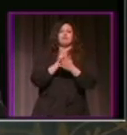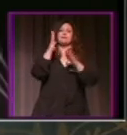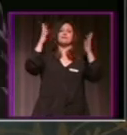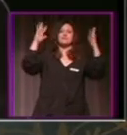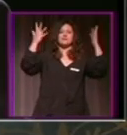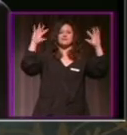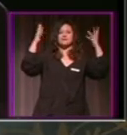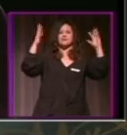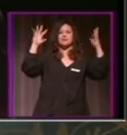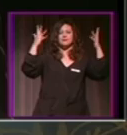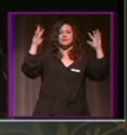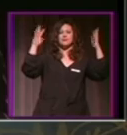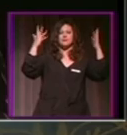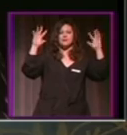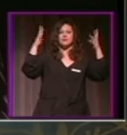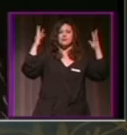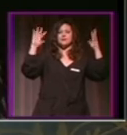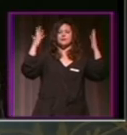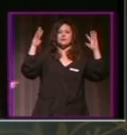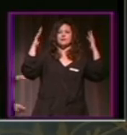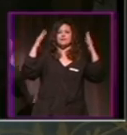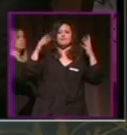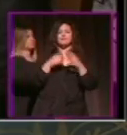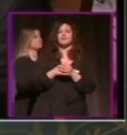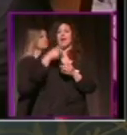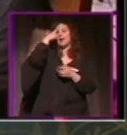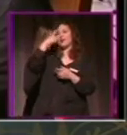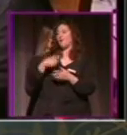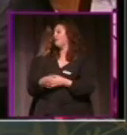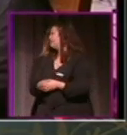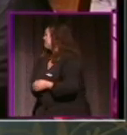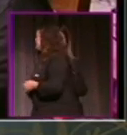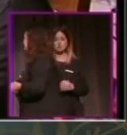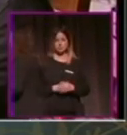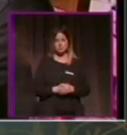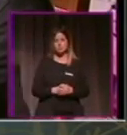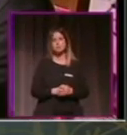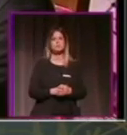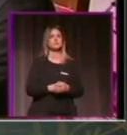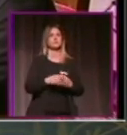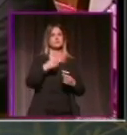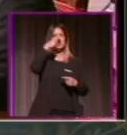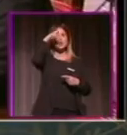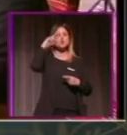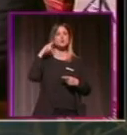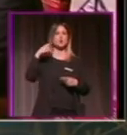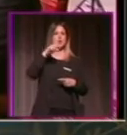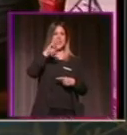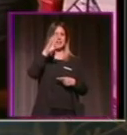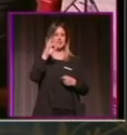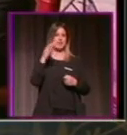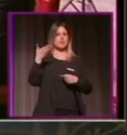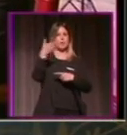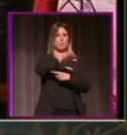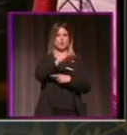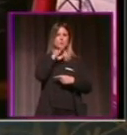esta... No de sintonización, como dice Quelle. Para mí es que es un caos. Lo que ahora mismo reina en la Plaza de los Lobos... Yo la última vez que estuve